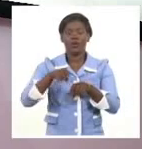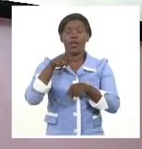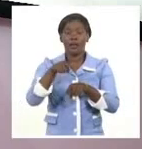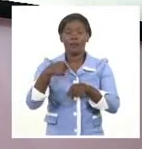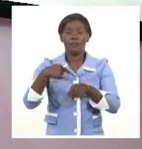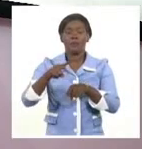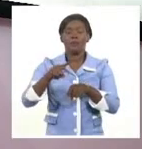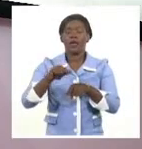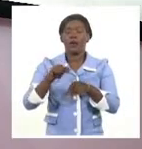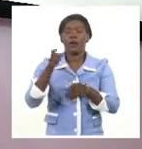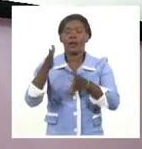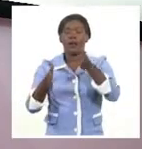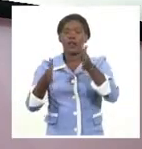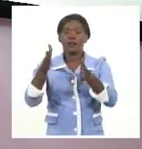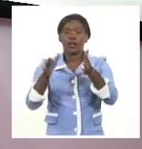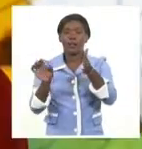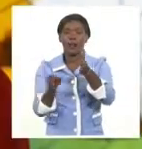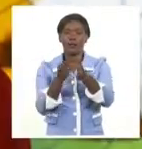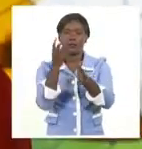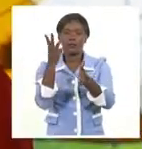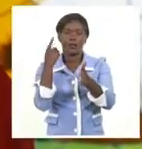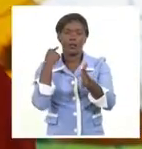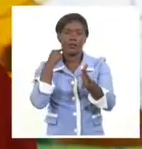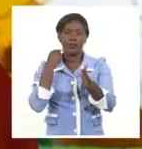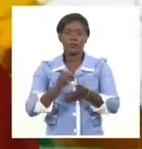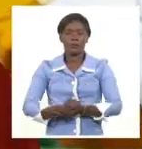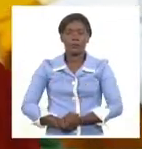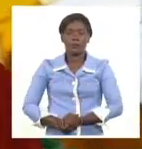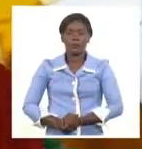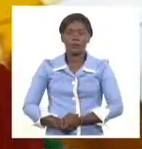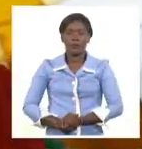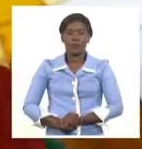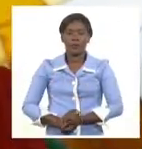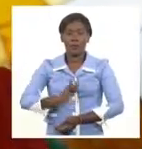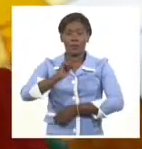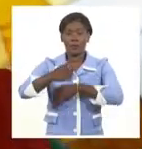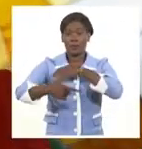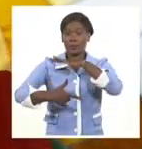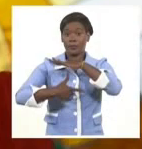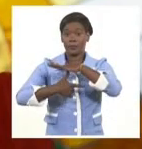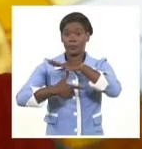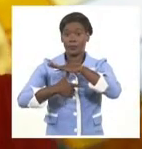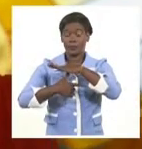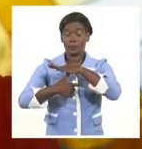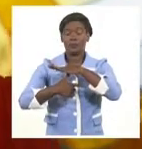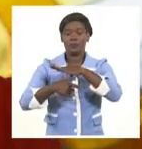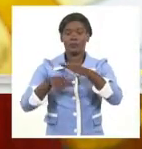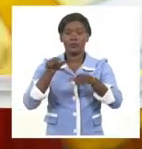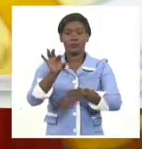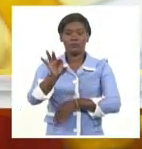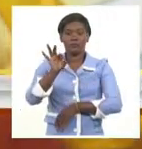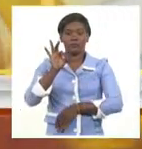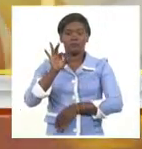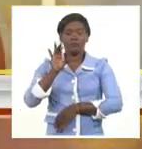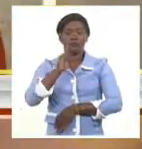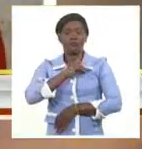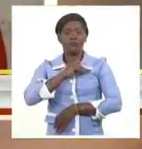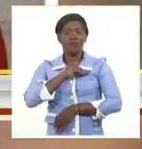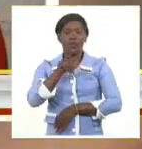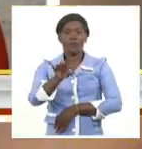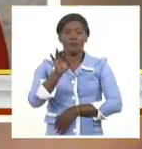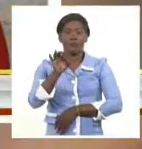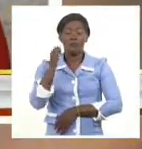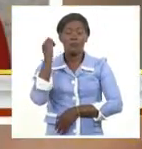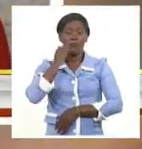periodo de tres años. La vicepresidenta de la Unión Nacional de Juristas de Cuba, la candidata más votada en estas elecciones,